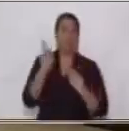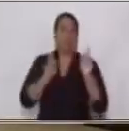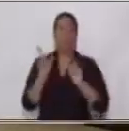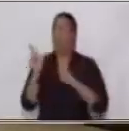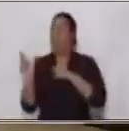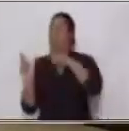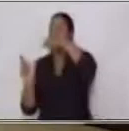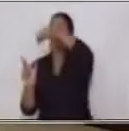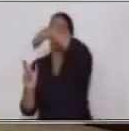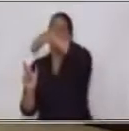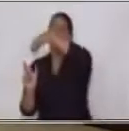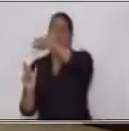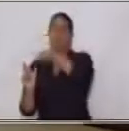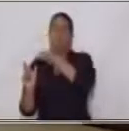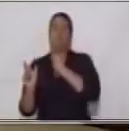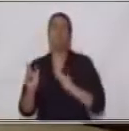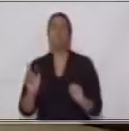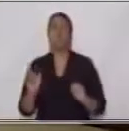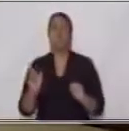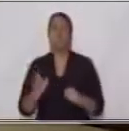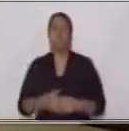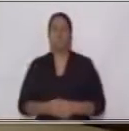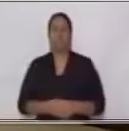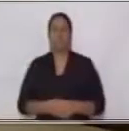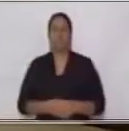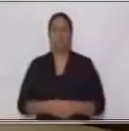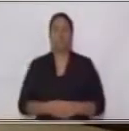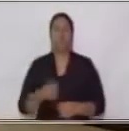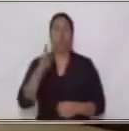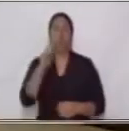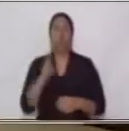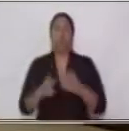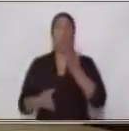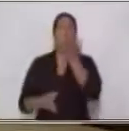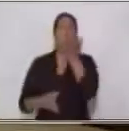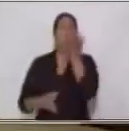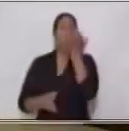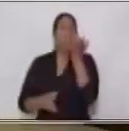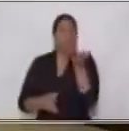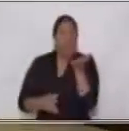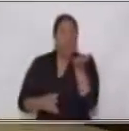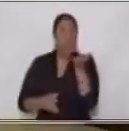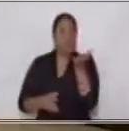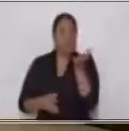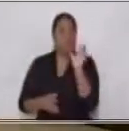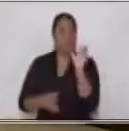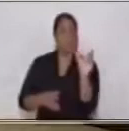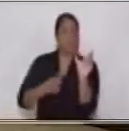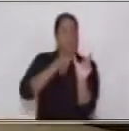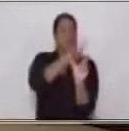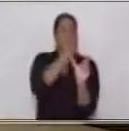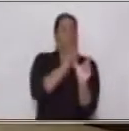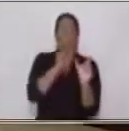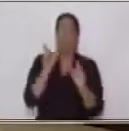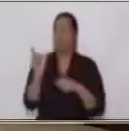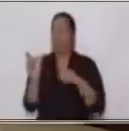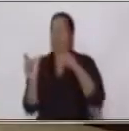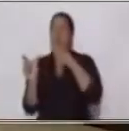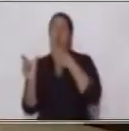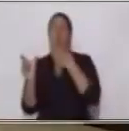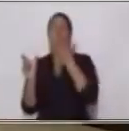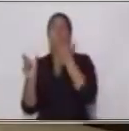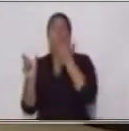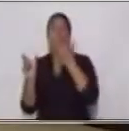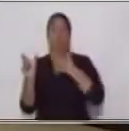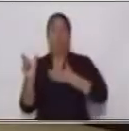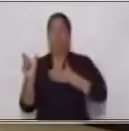manzana es el sujeto, es comida por mí, es el predicado. ¿Y